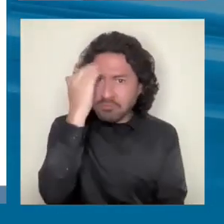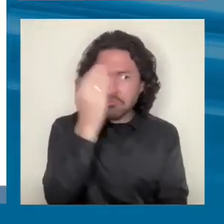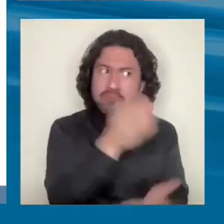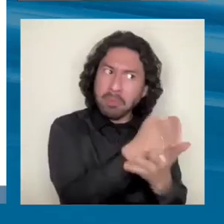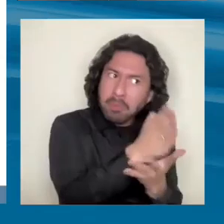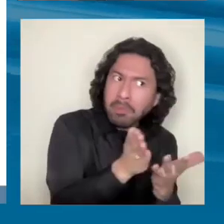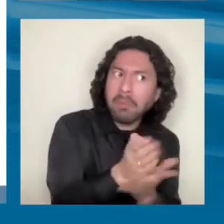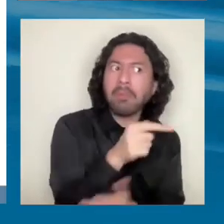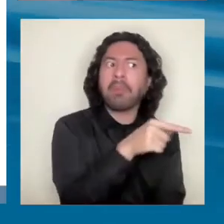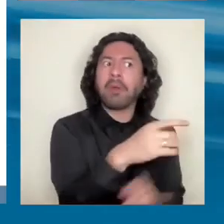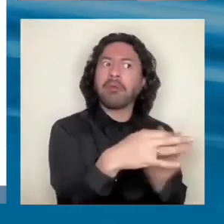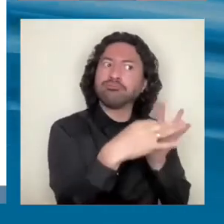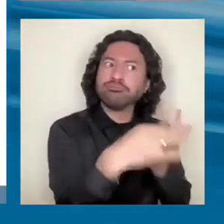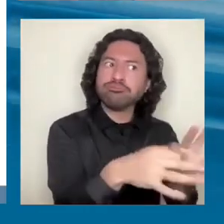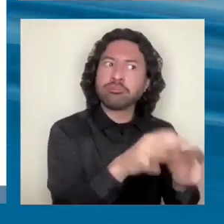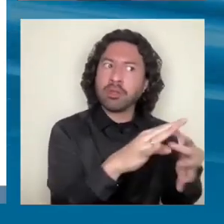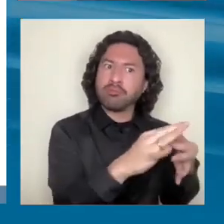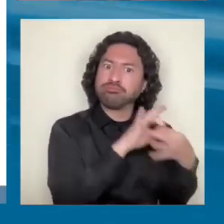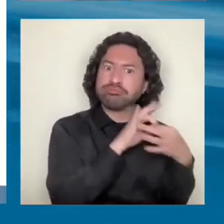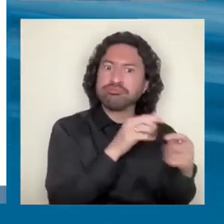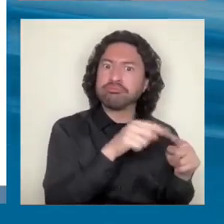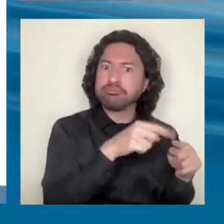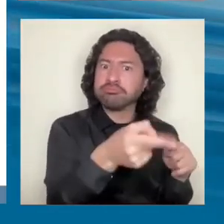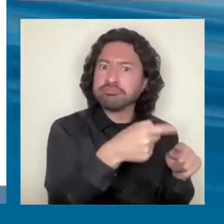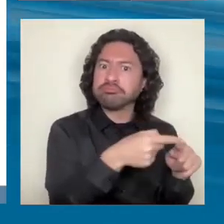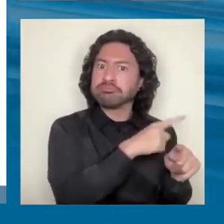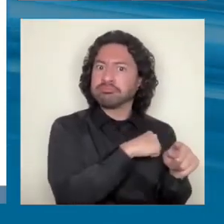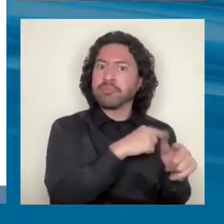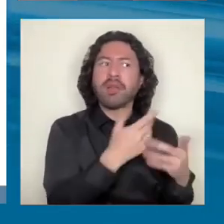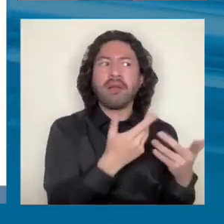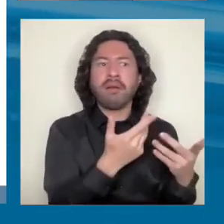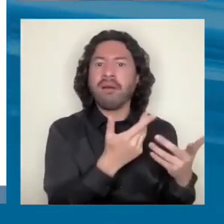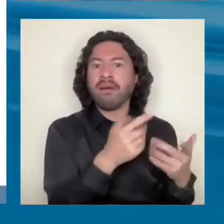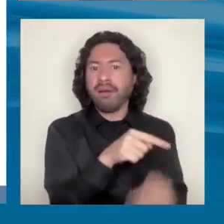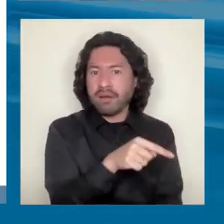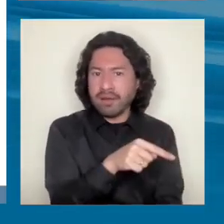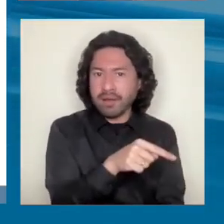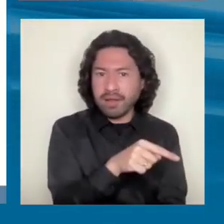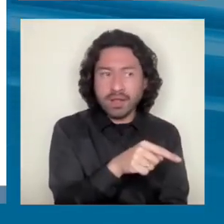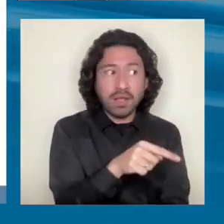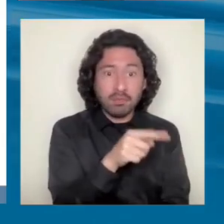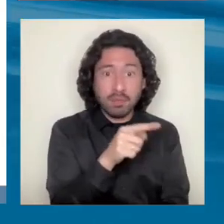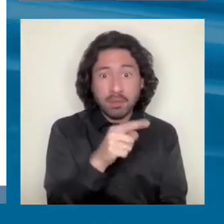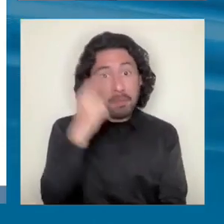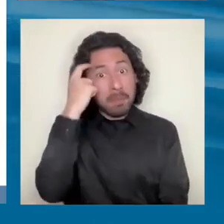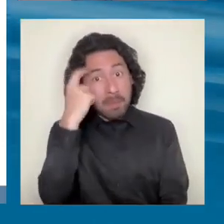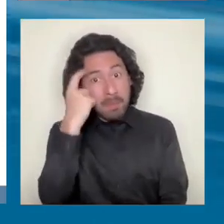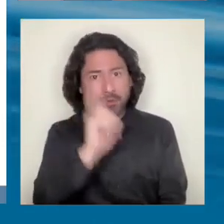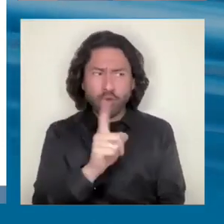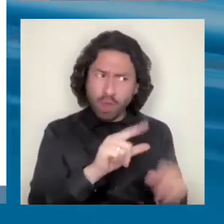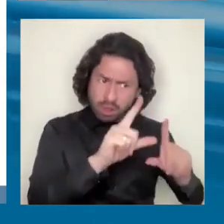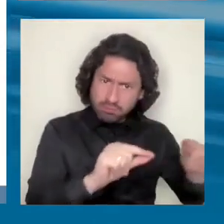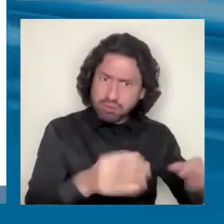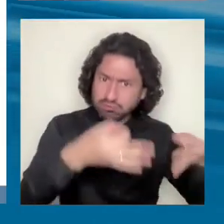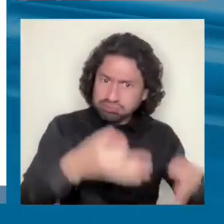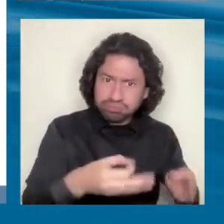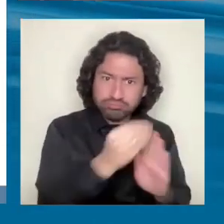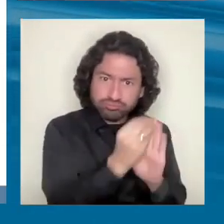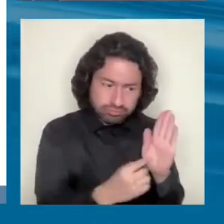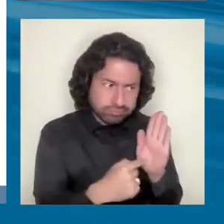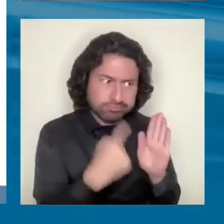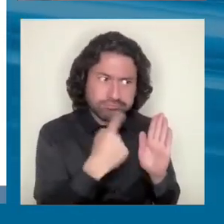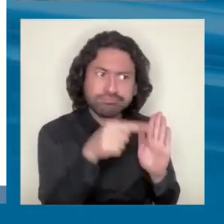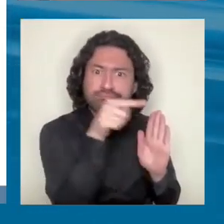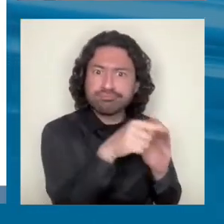hacia adelante y hacia atrás. Había una teoría, pero no solo teoría, mediciones que decían, si la industria es la única, los